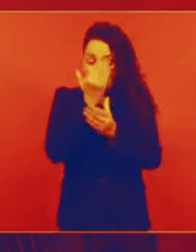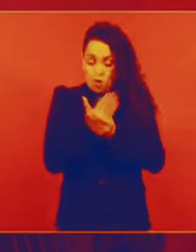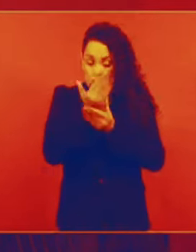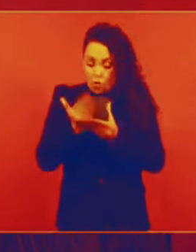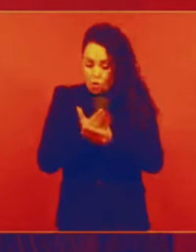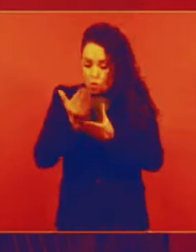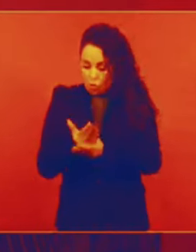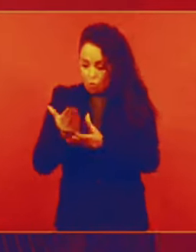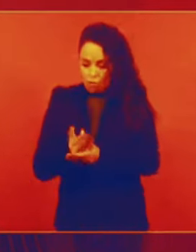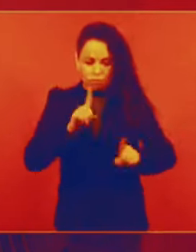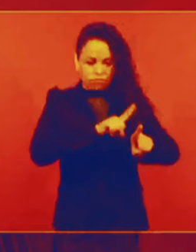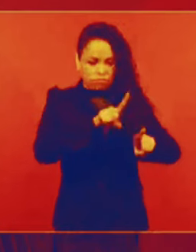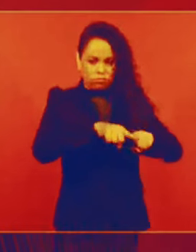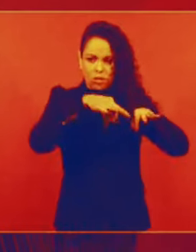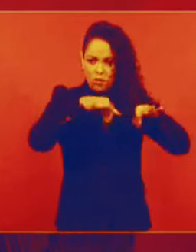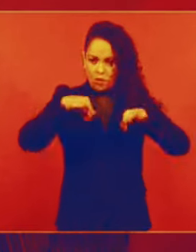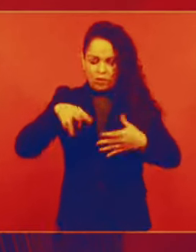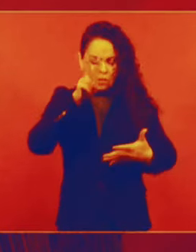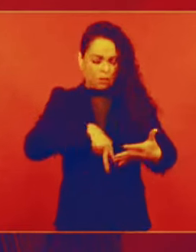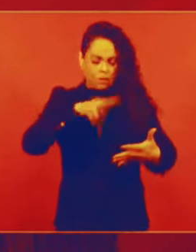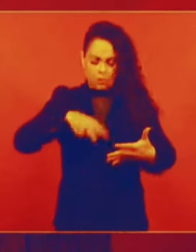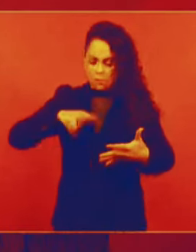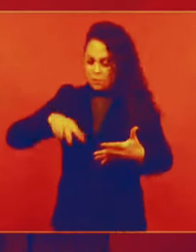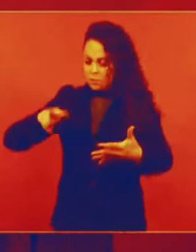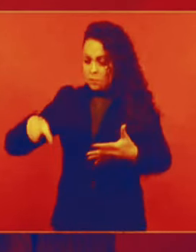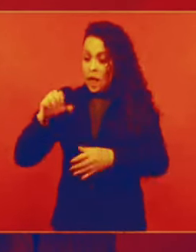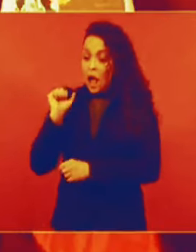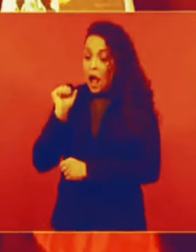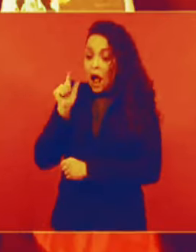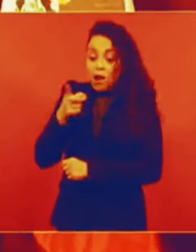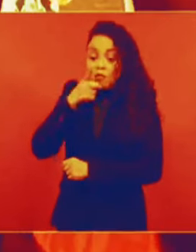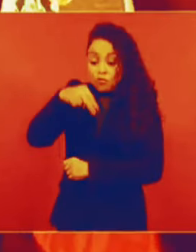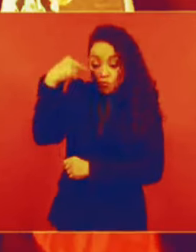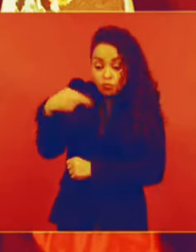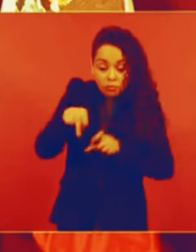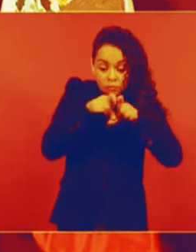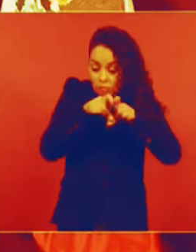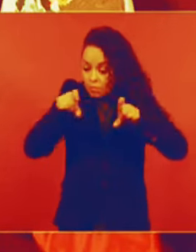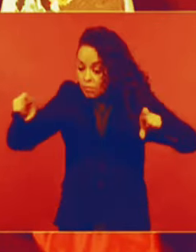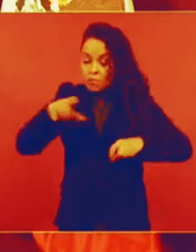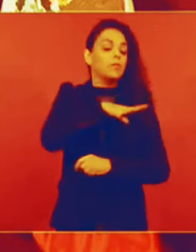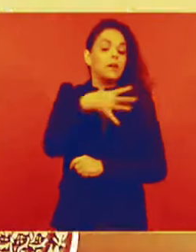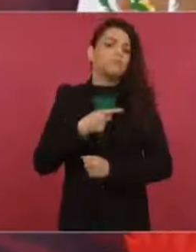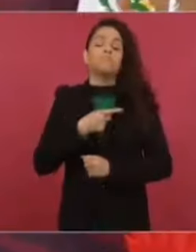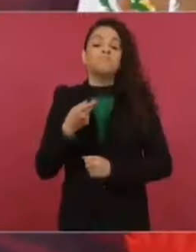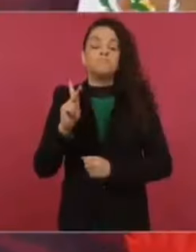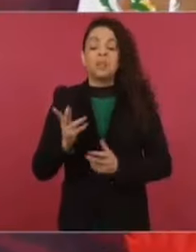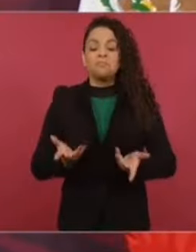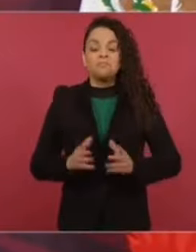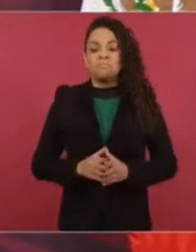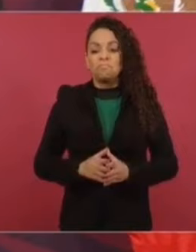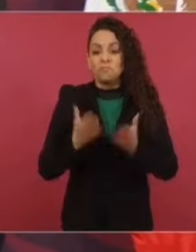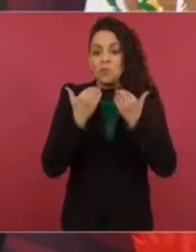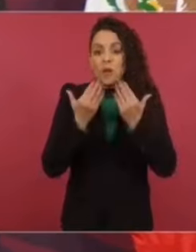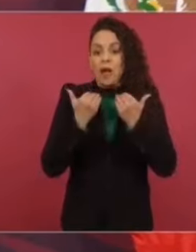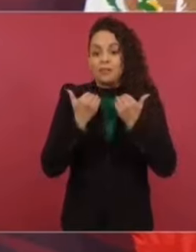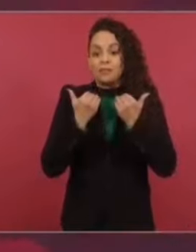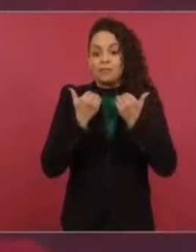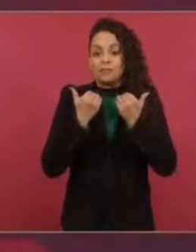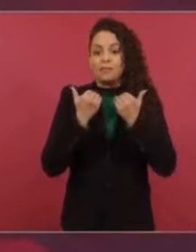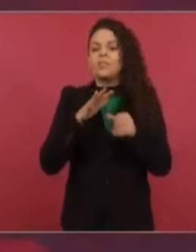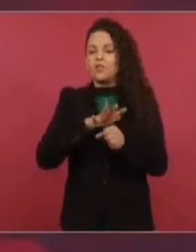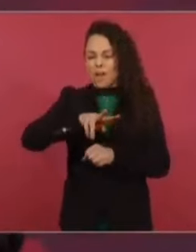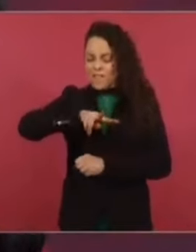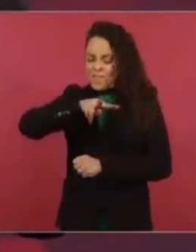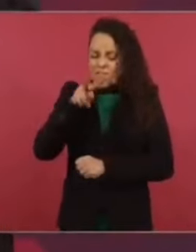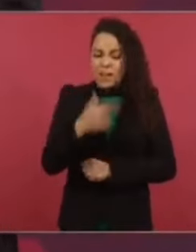se acuse de manera directa al general Cienfuegos de Ayotzinapa. La inconformidad en el